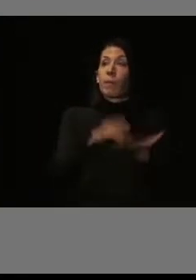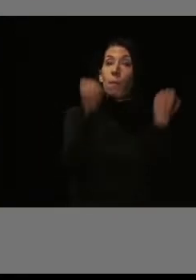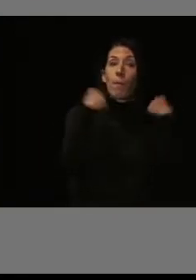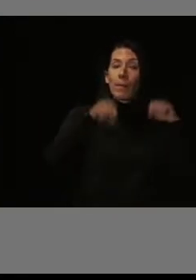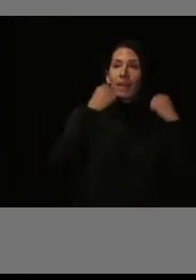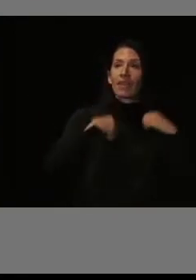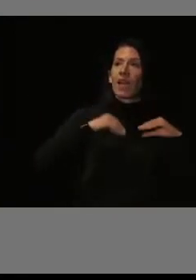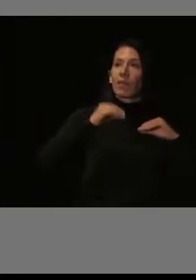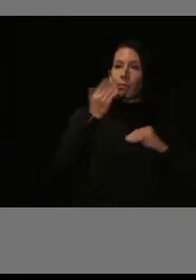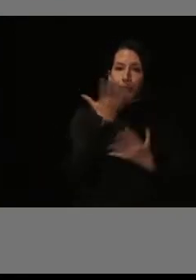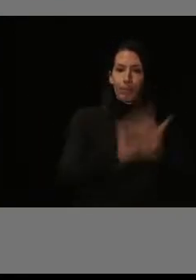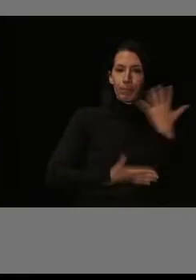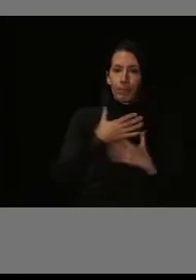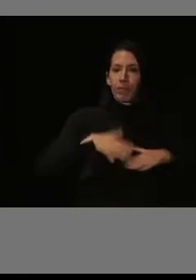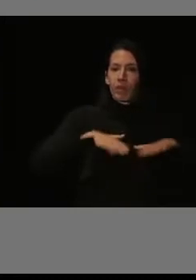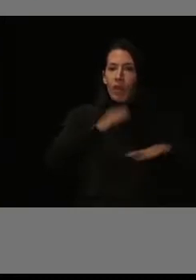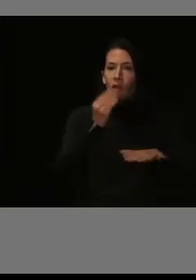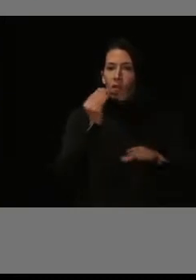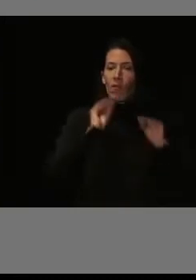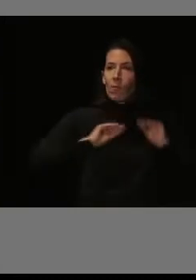y dos procesos selectivos.